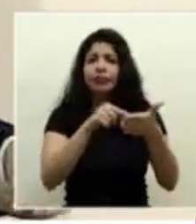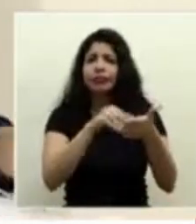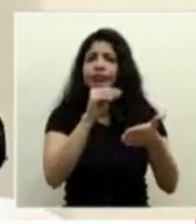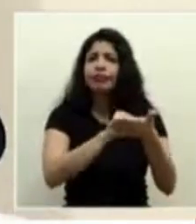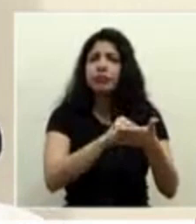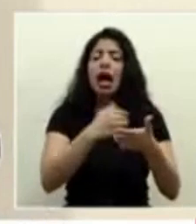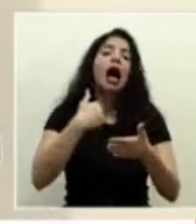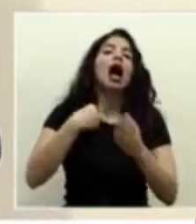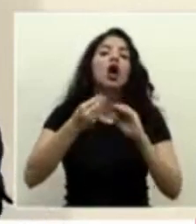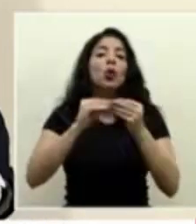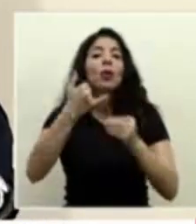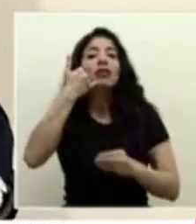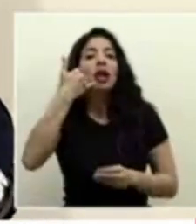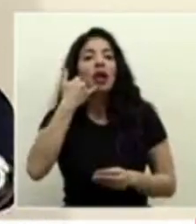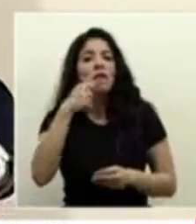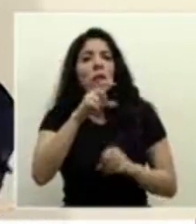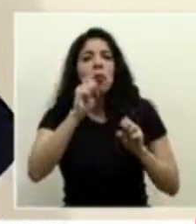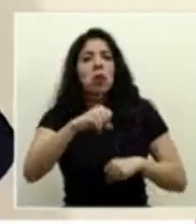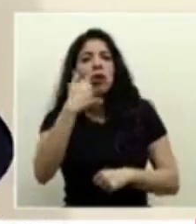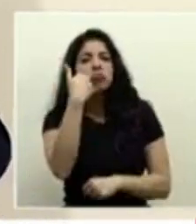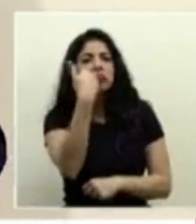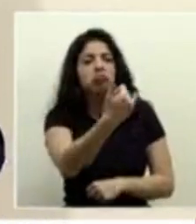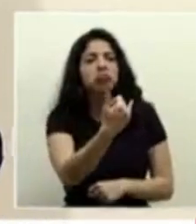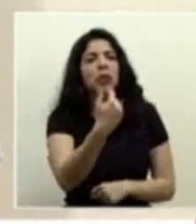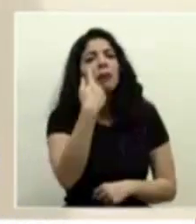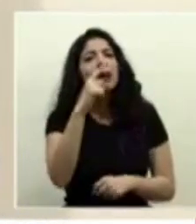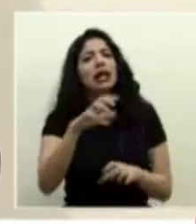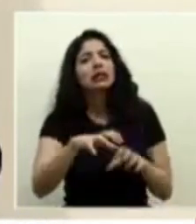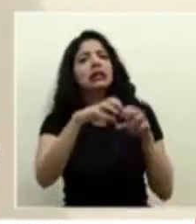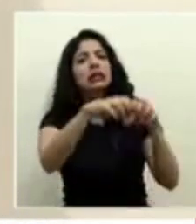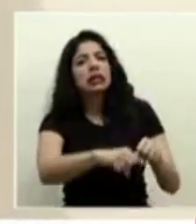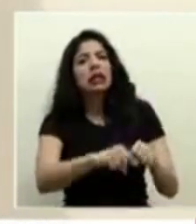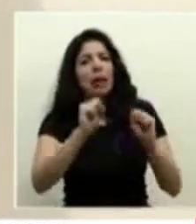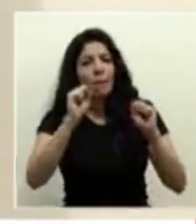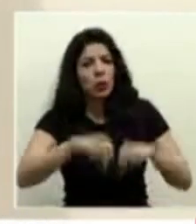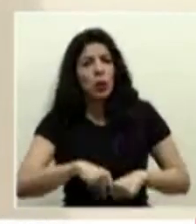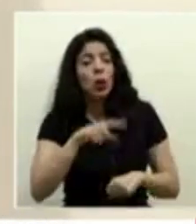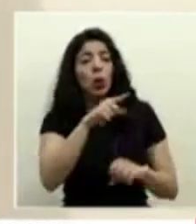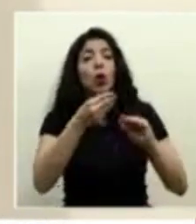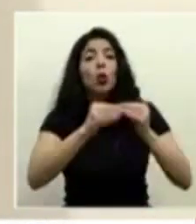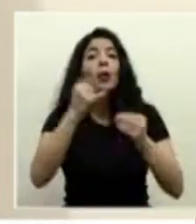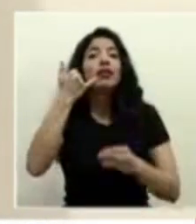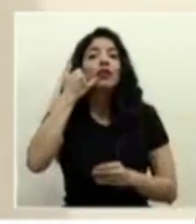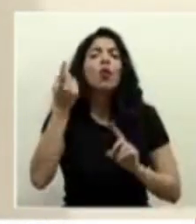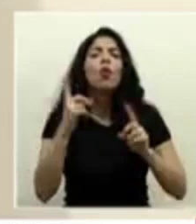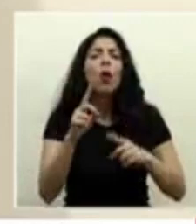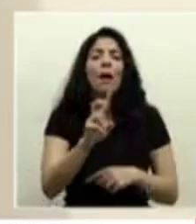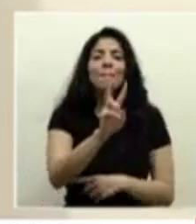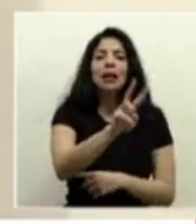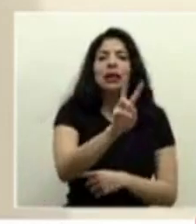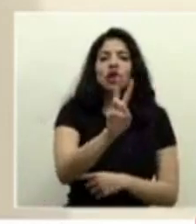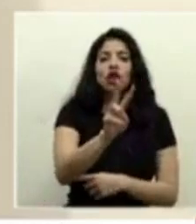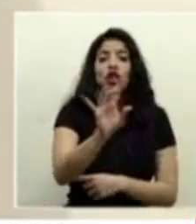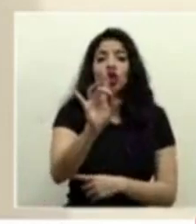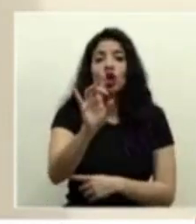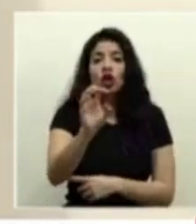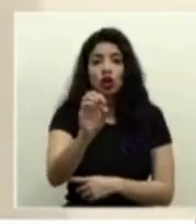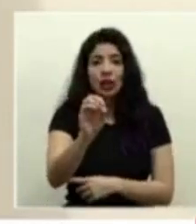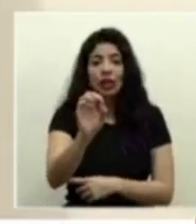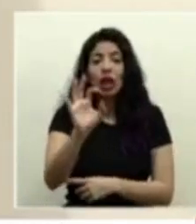un teléfono que se puede llamar para hacer una cita ese teléfono es el 2280